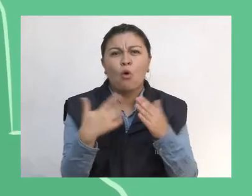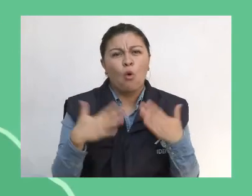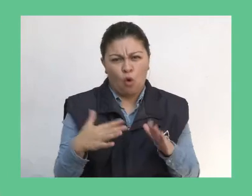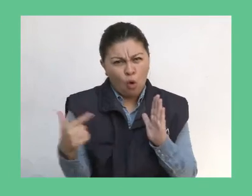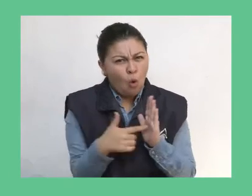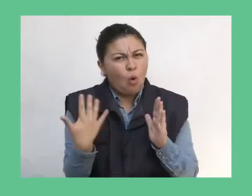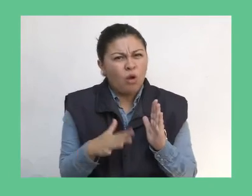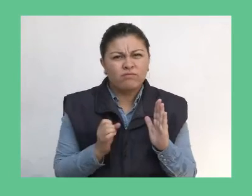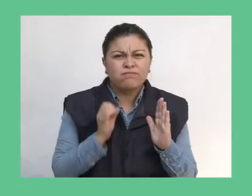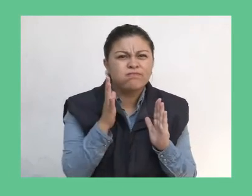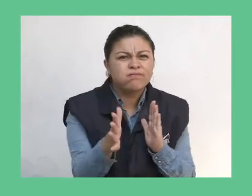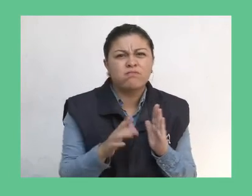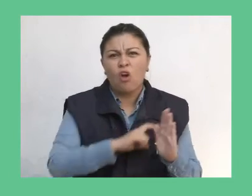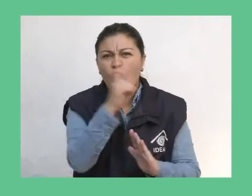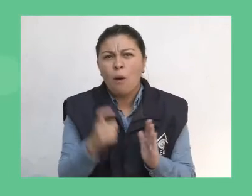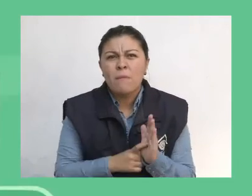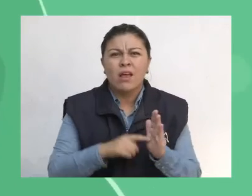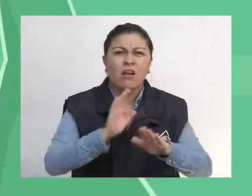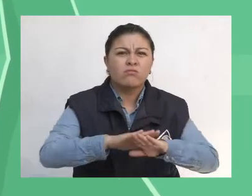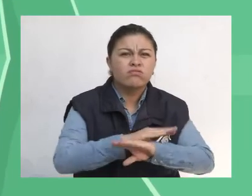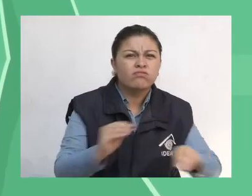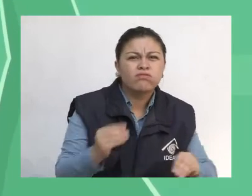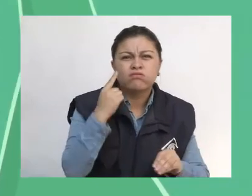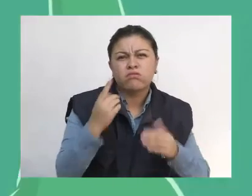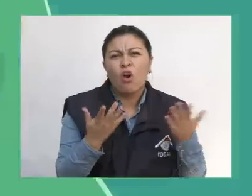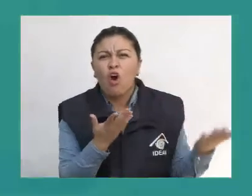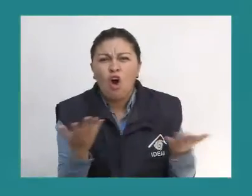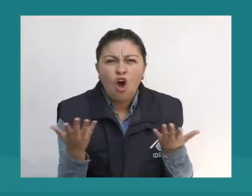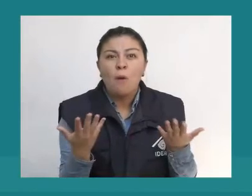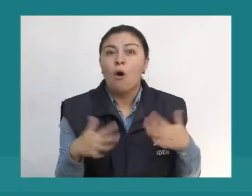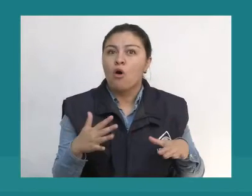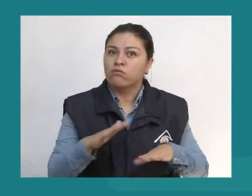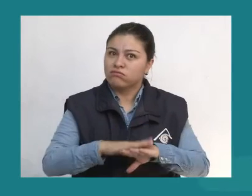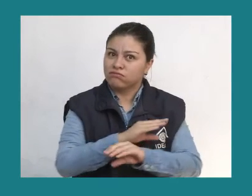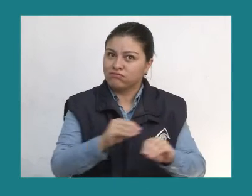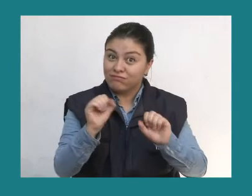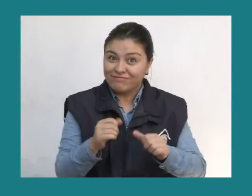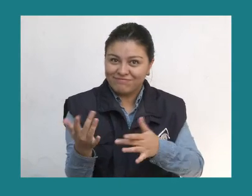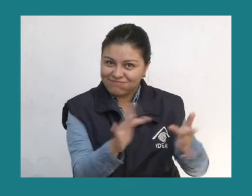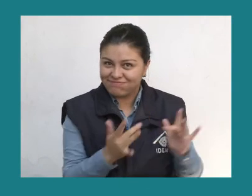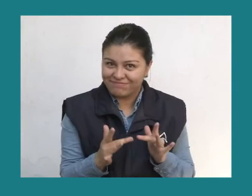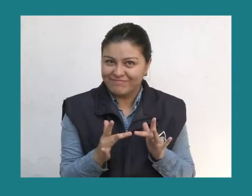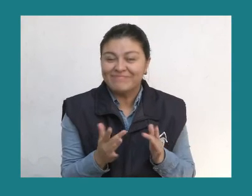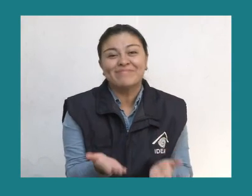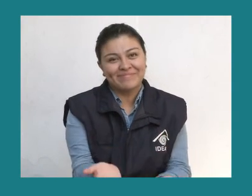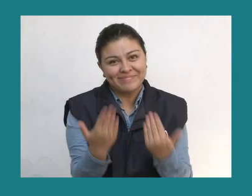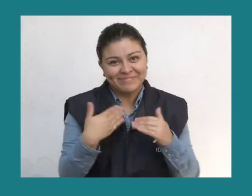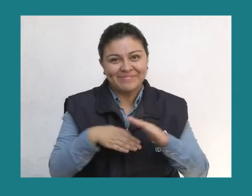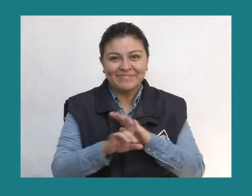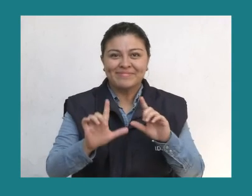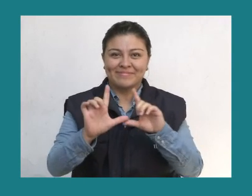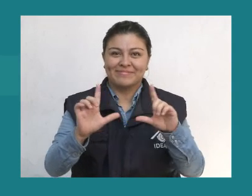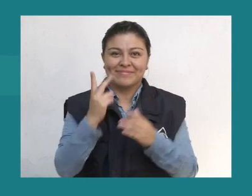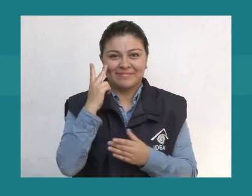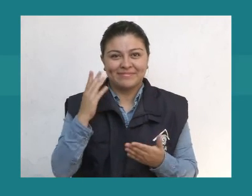detallada, satelital, recomendaciones y muchas opciones de interacción. Síganos a través de nuestras redes sociales.